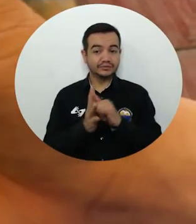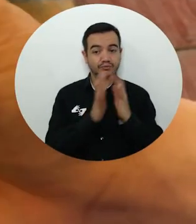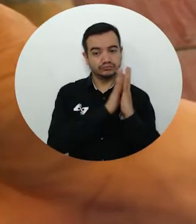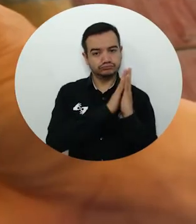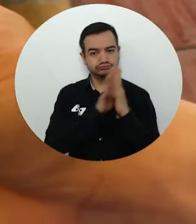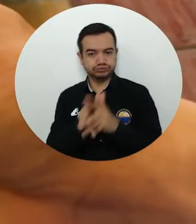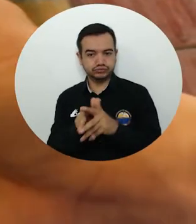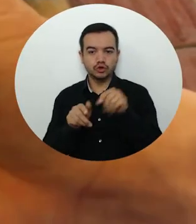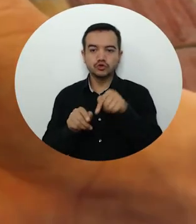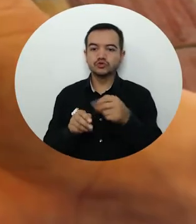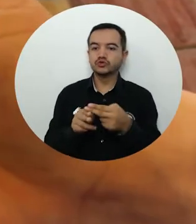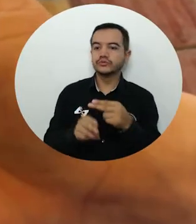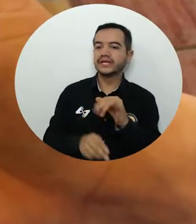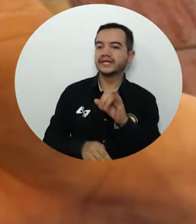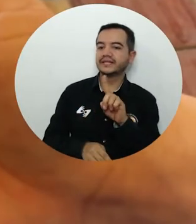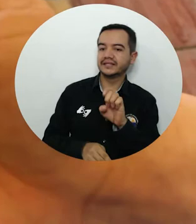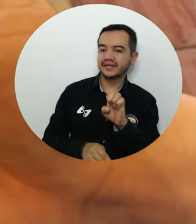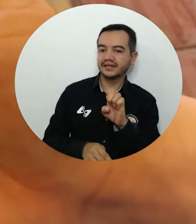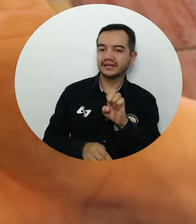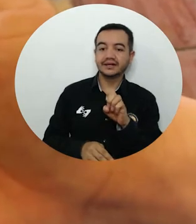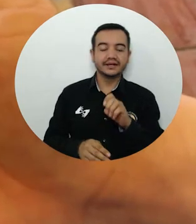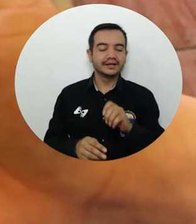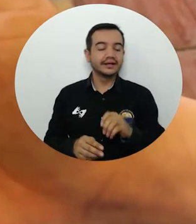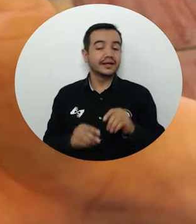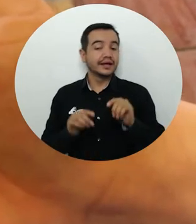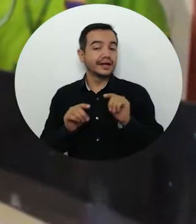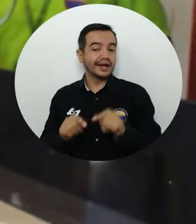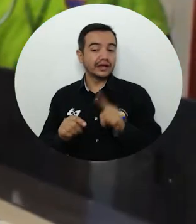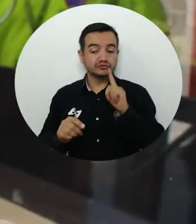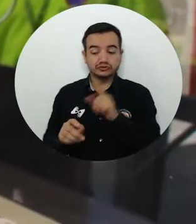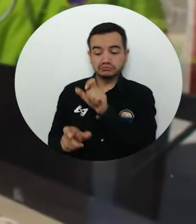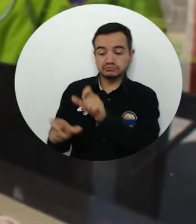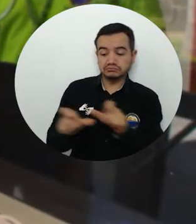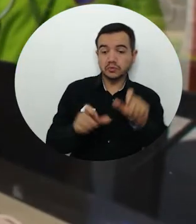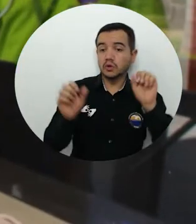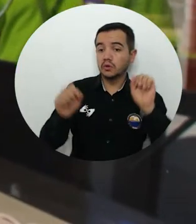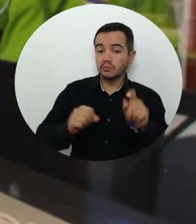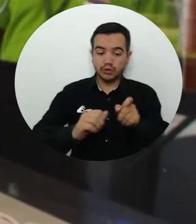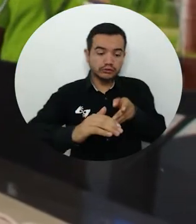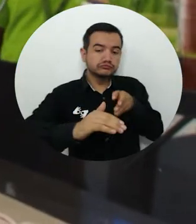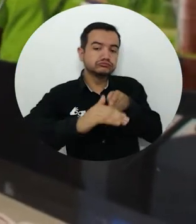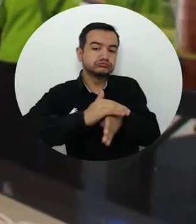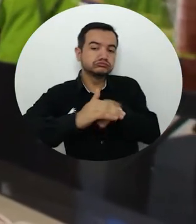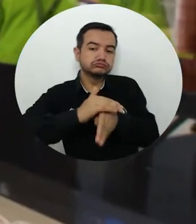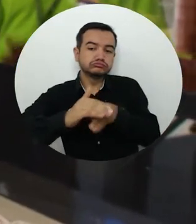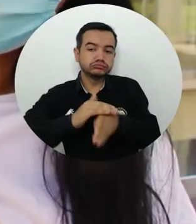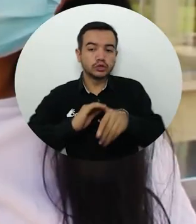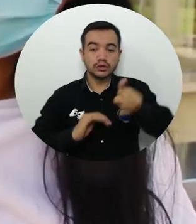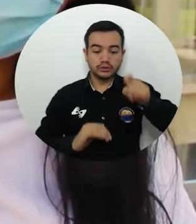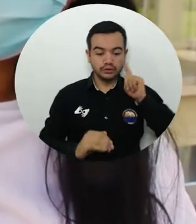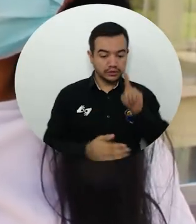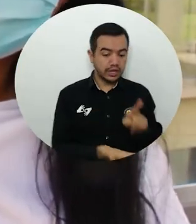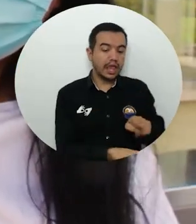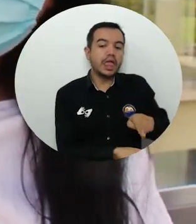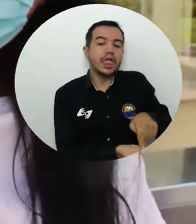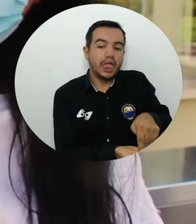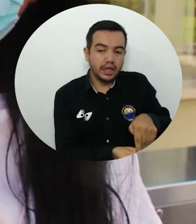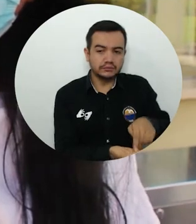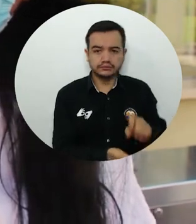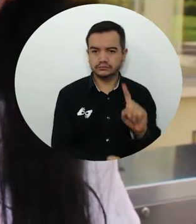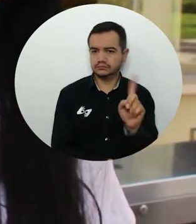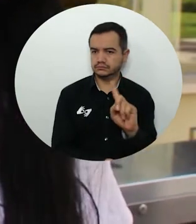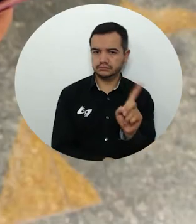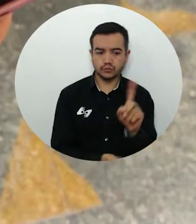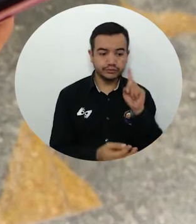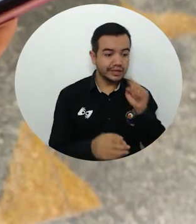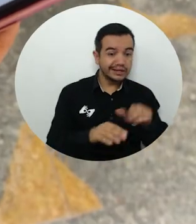aplicación ID Unimagdalena facilita a los integrantes de la familia universitaria acceder al campus sin tener que tocar los sensores de